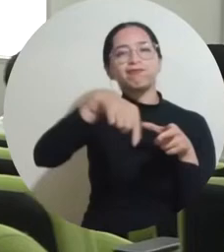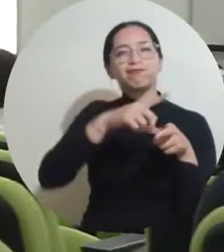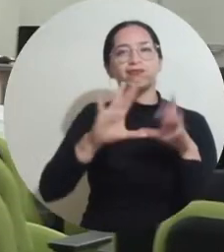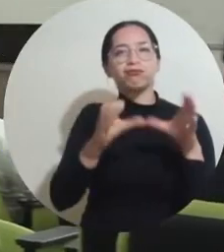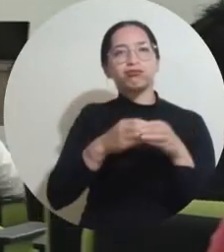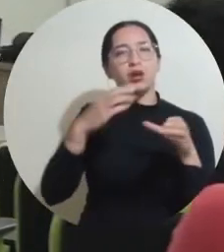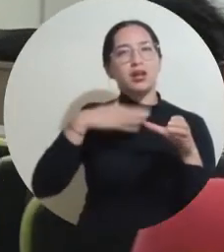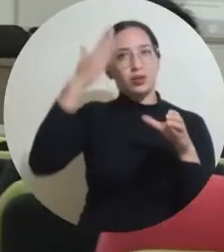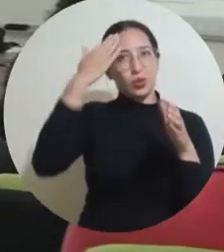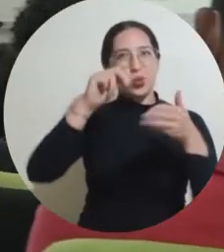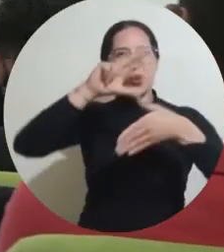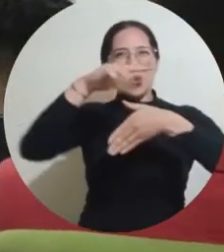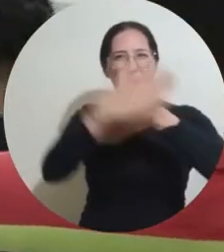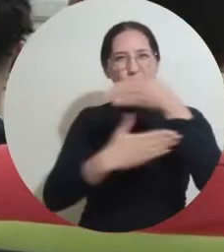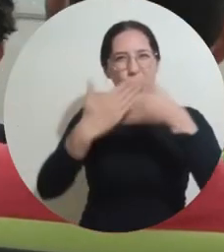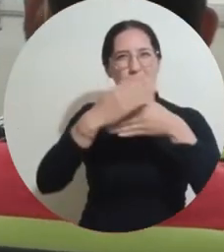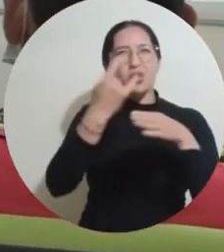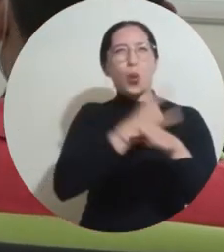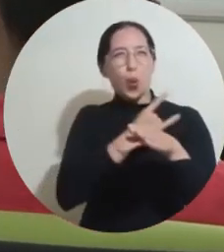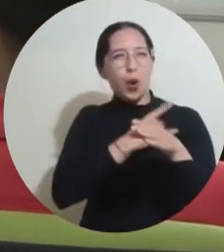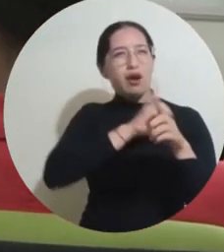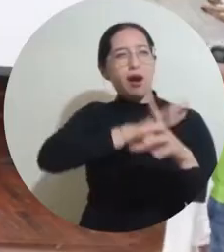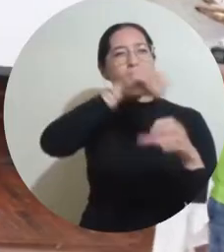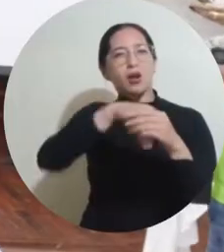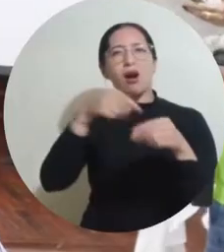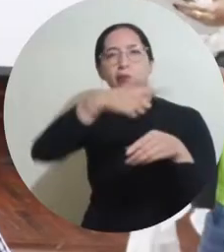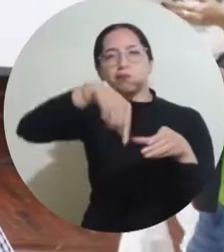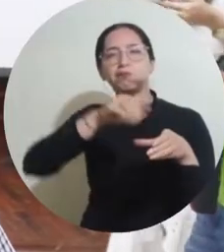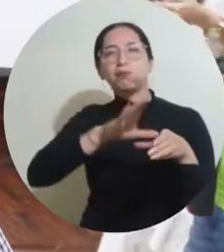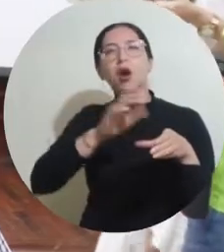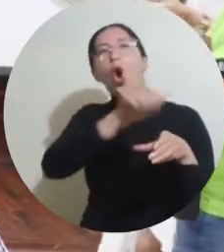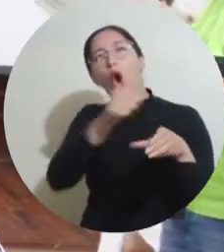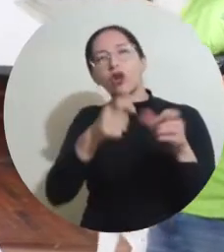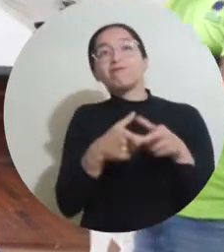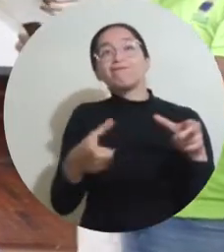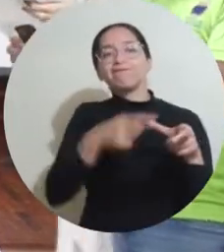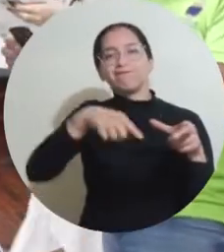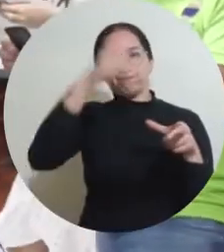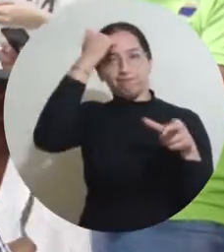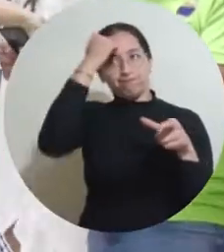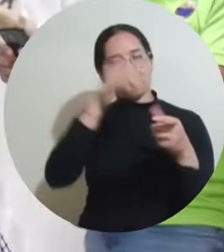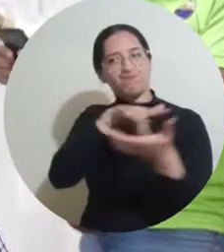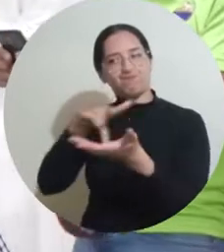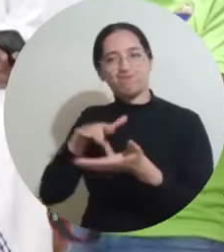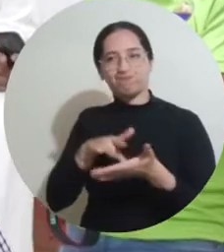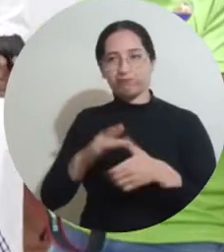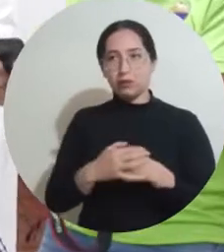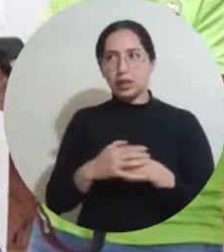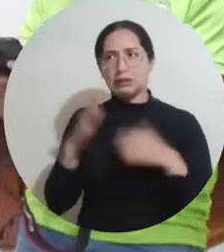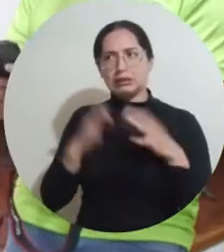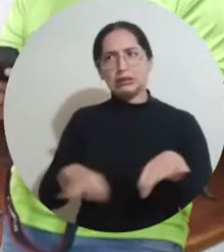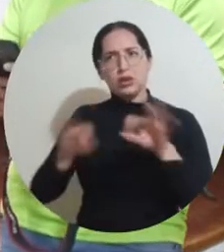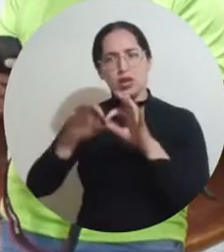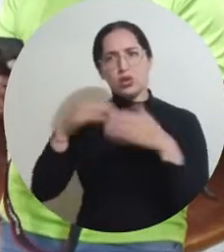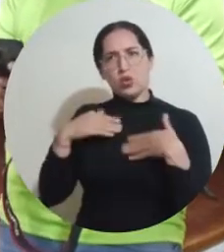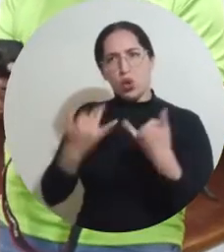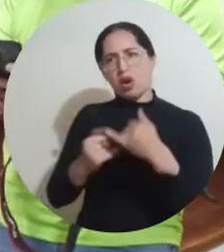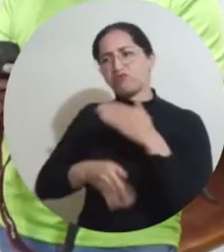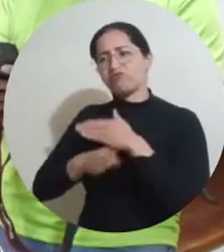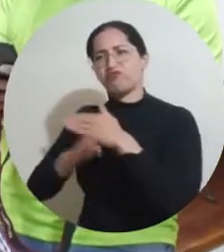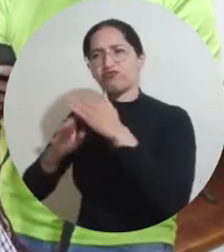Movilidad entre Universidades Andaluzas e Iberoamericanas. Es una gran oportunidad para poder avanzar con nuestros estudios